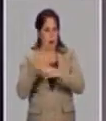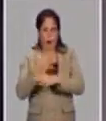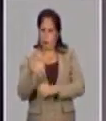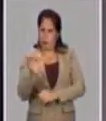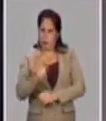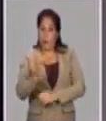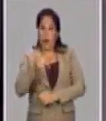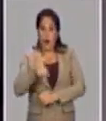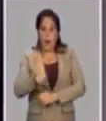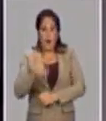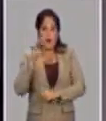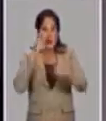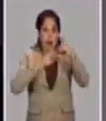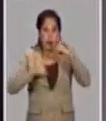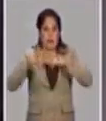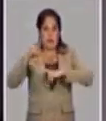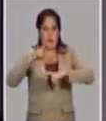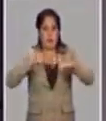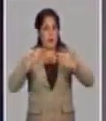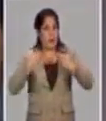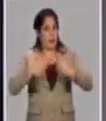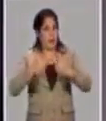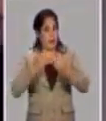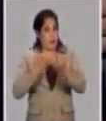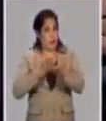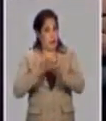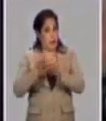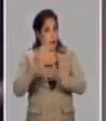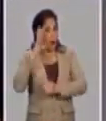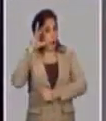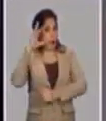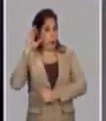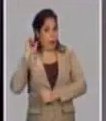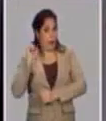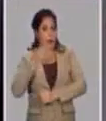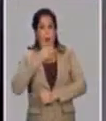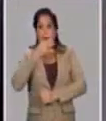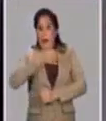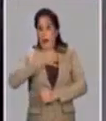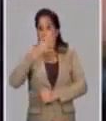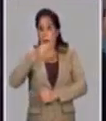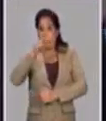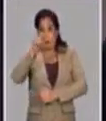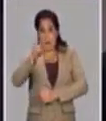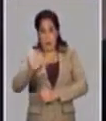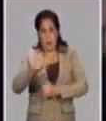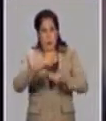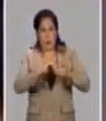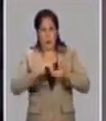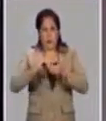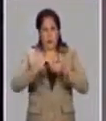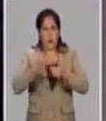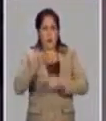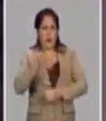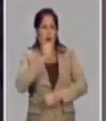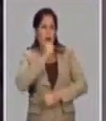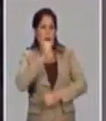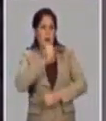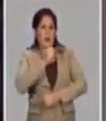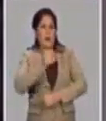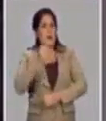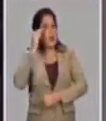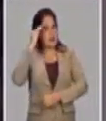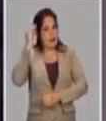Yo pienso que eso es algo que se está evaluando. Pero debemos entender, como decía uno de los compañeros que fueron